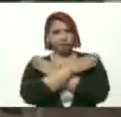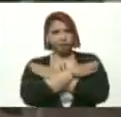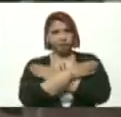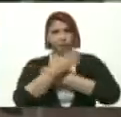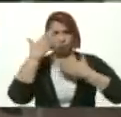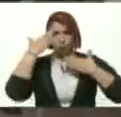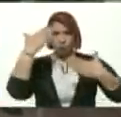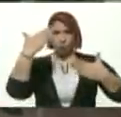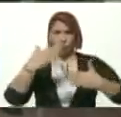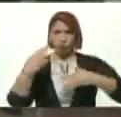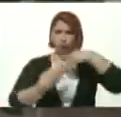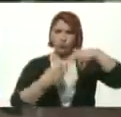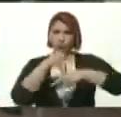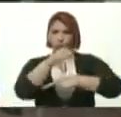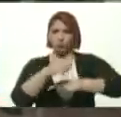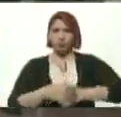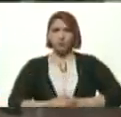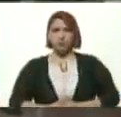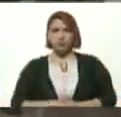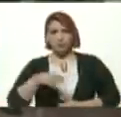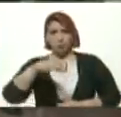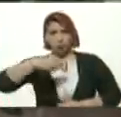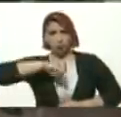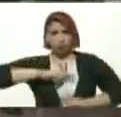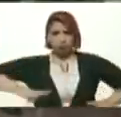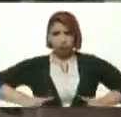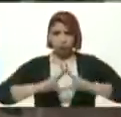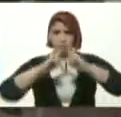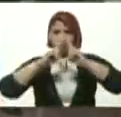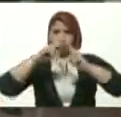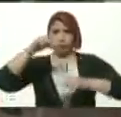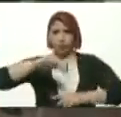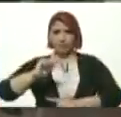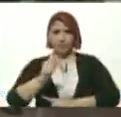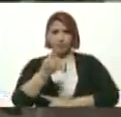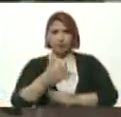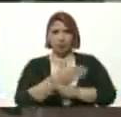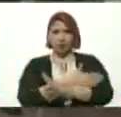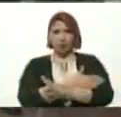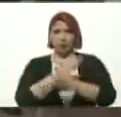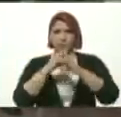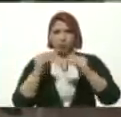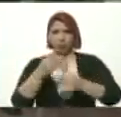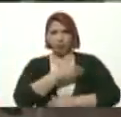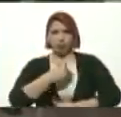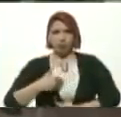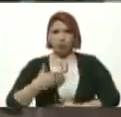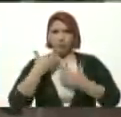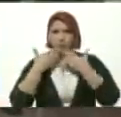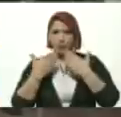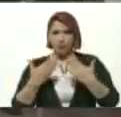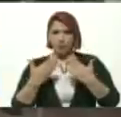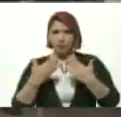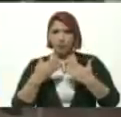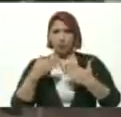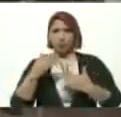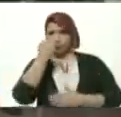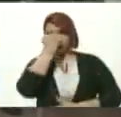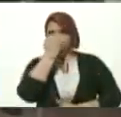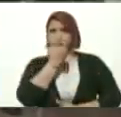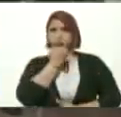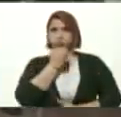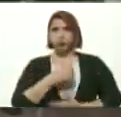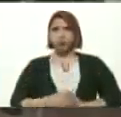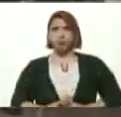Saludos Revolucionarios Hoy nos encontramos Y primero Antes que todo Quisiera pedirle Permiso Para quitarme El tapabocas